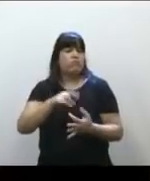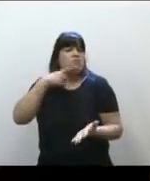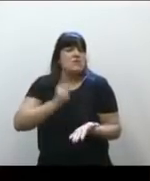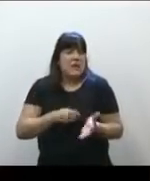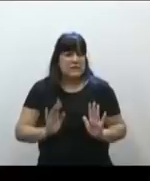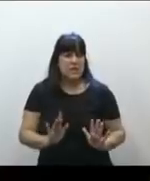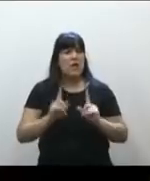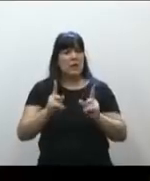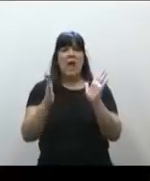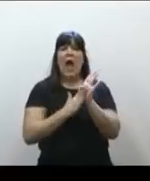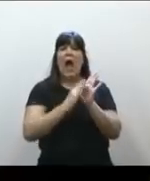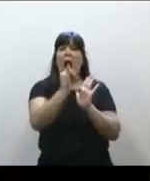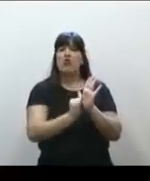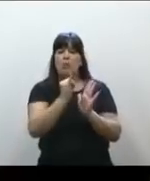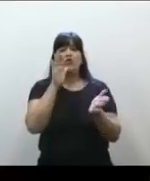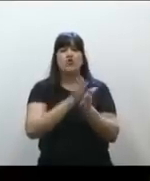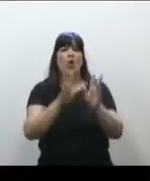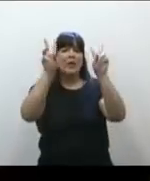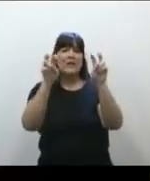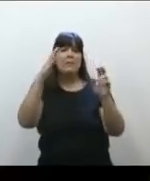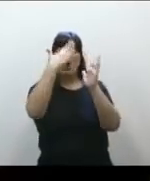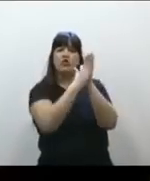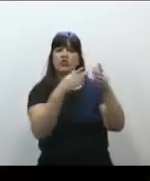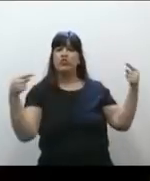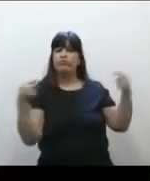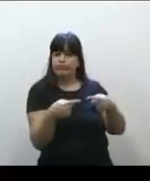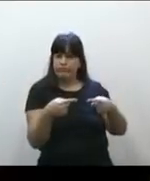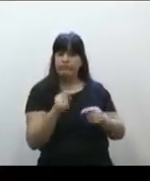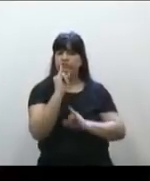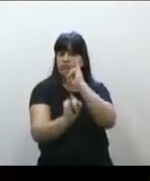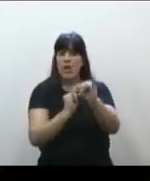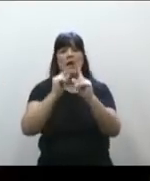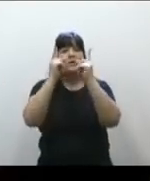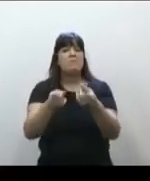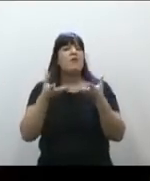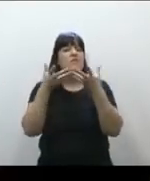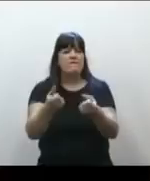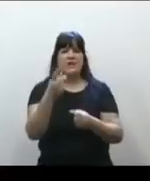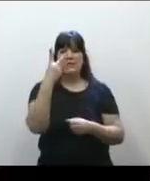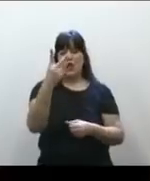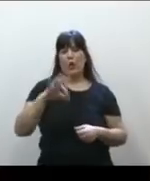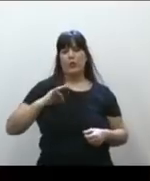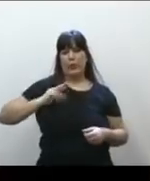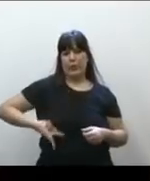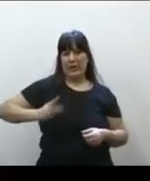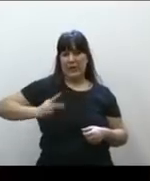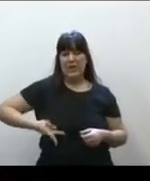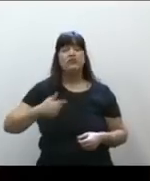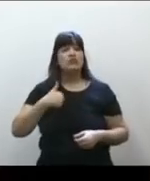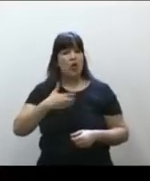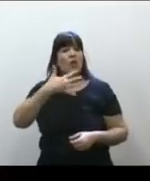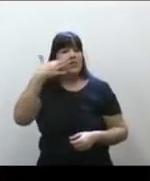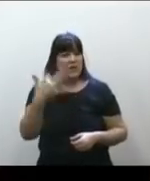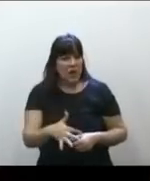fuertes argumentos constitucionales, y por sobre todo en la defensa de las dos vidas que entendemos, insisto,